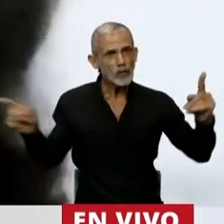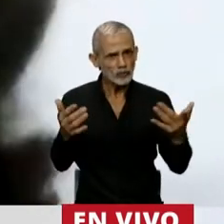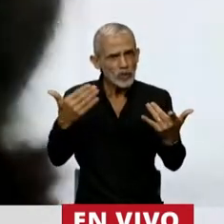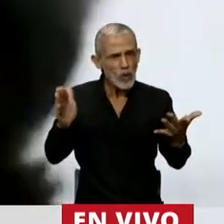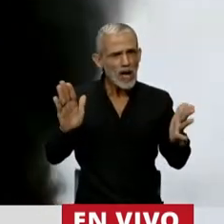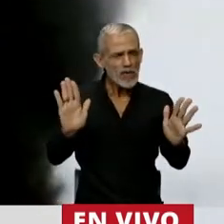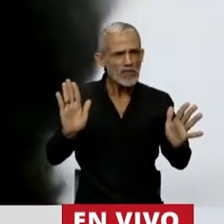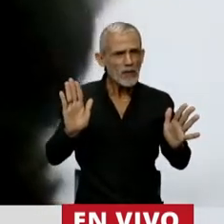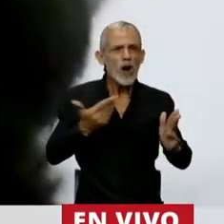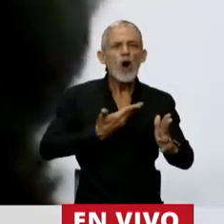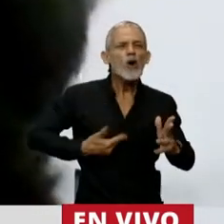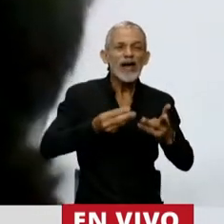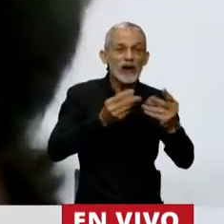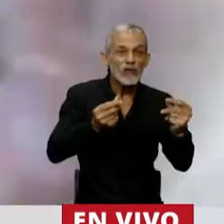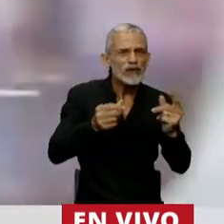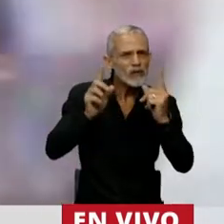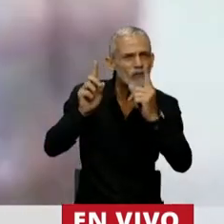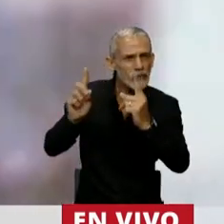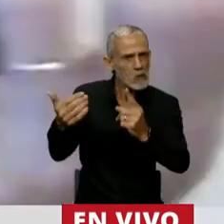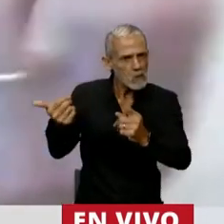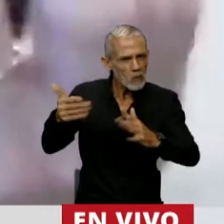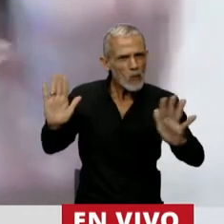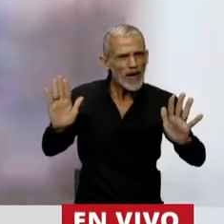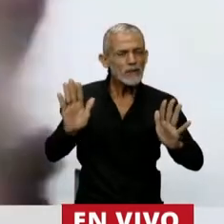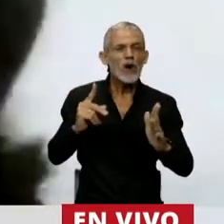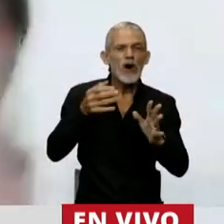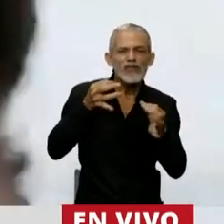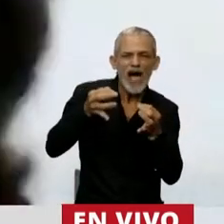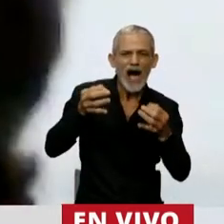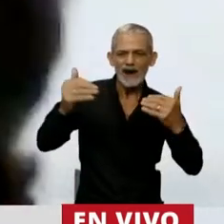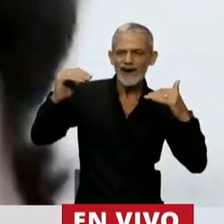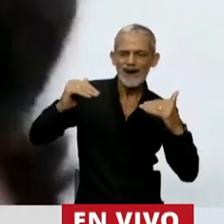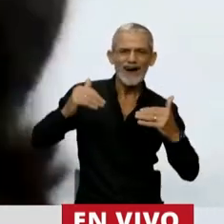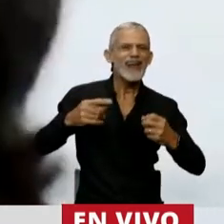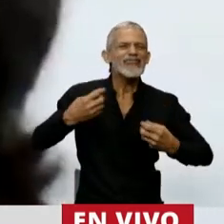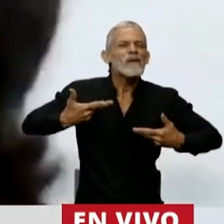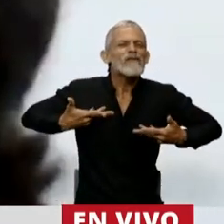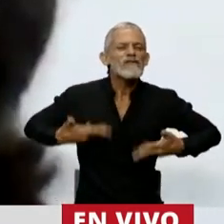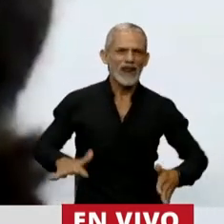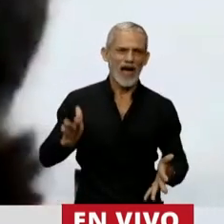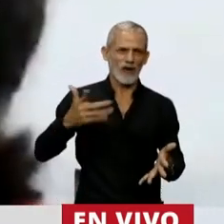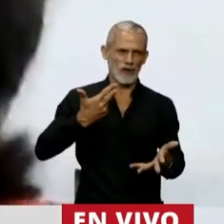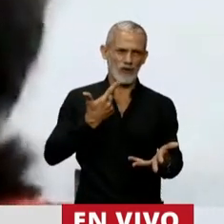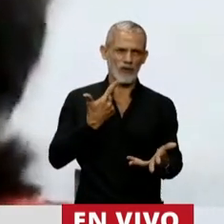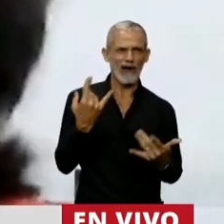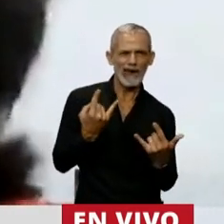excedan un gobierno. Pero de poco sirve el diálogo si no es franco y sincero.